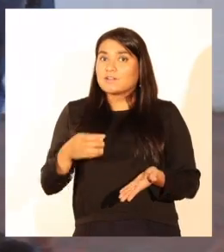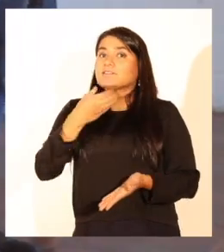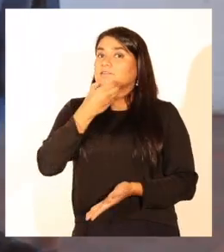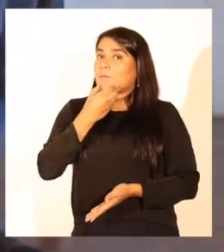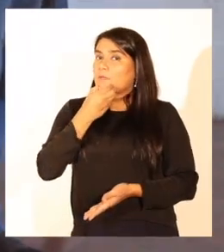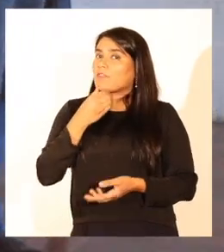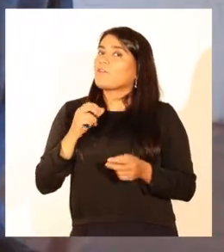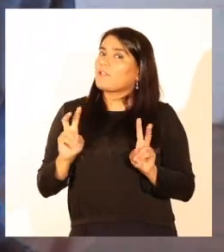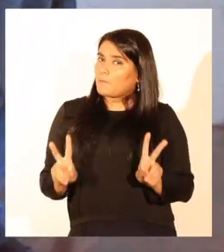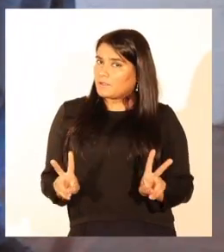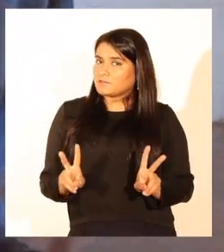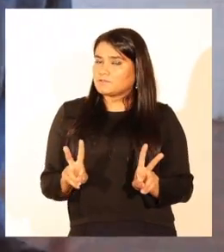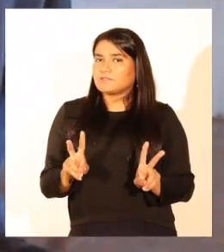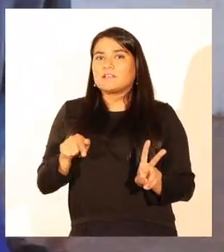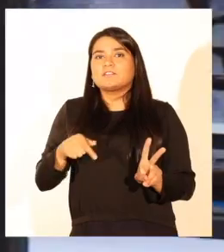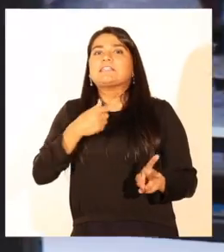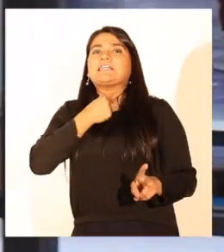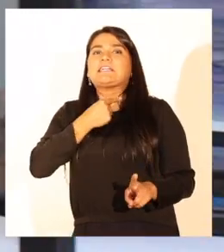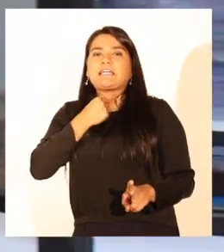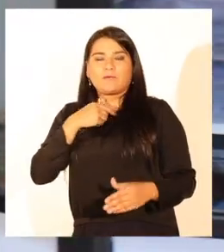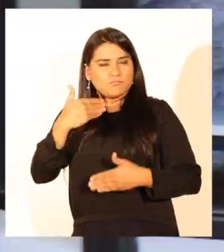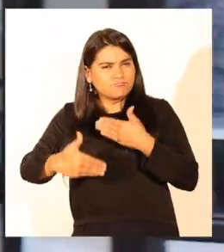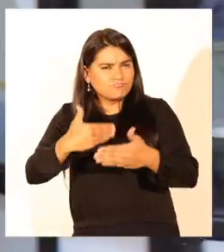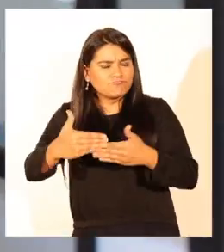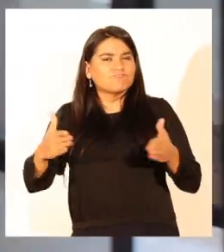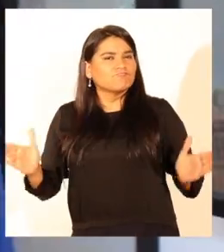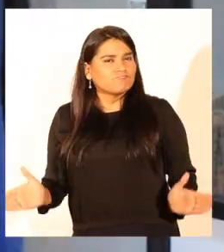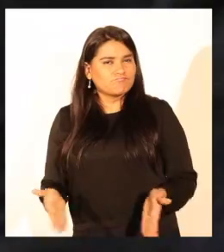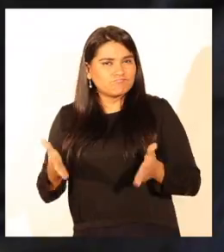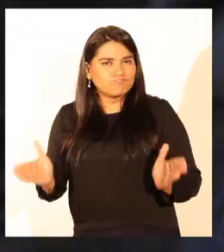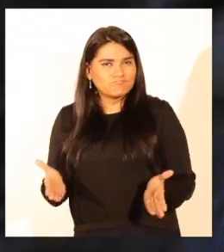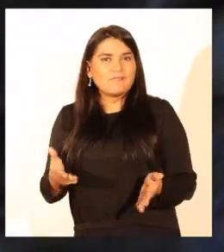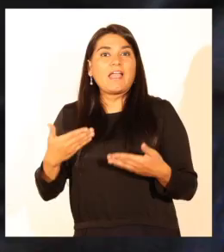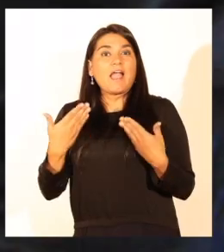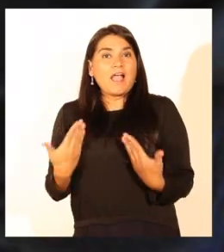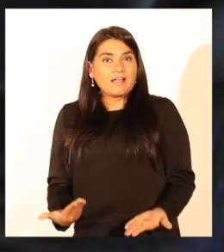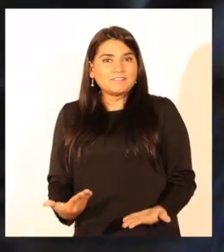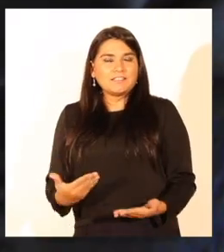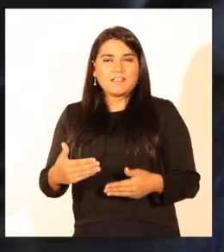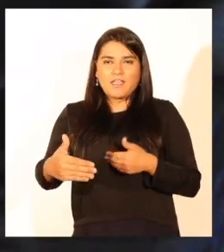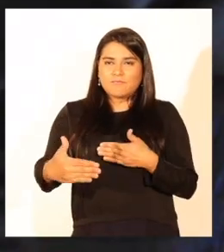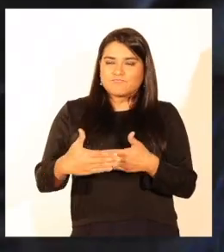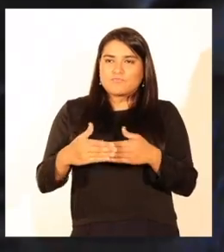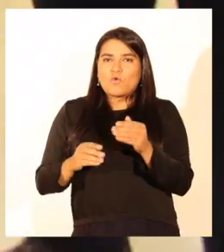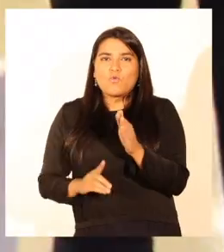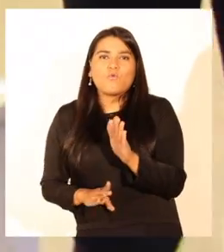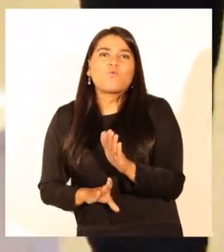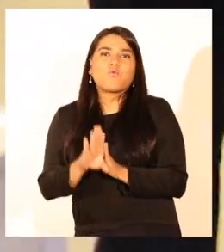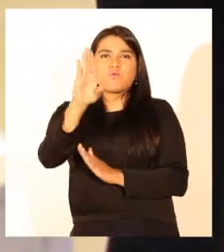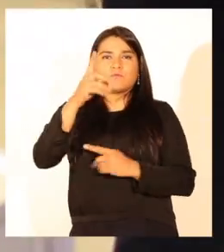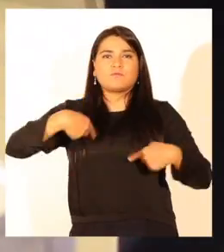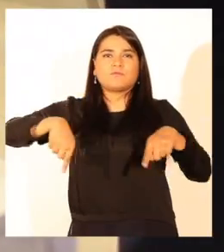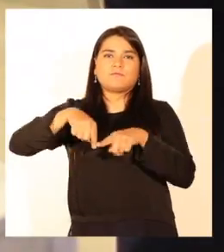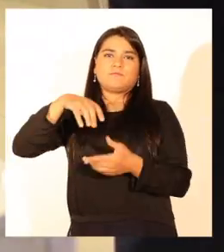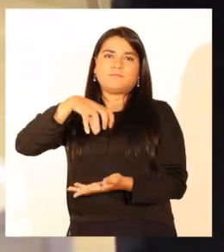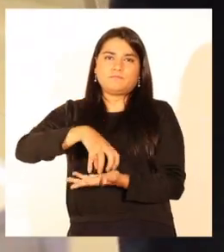San Pedro de la Paz, el que queremos seguir potenciando y así hacer crecer nuestra ciudad.